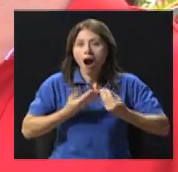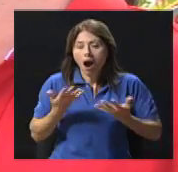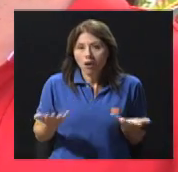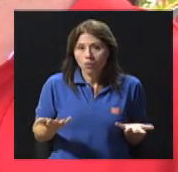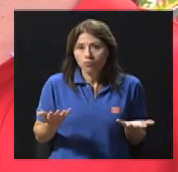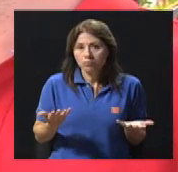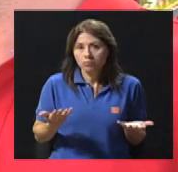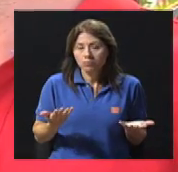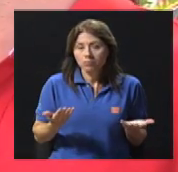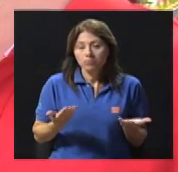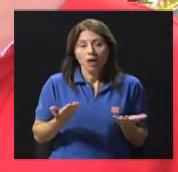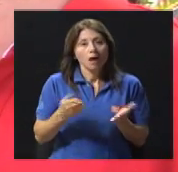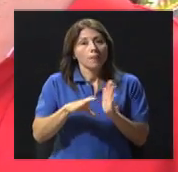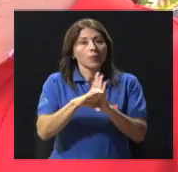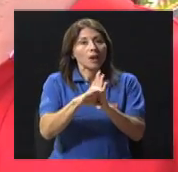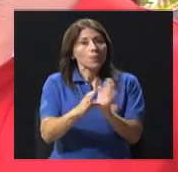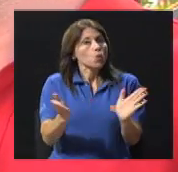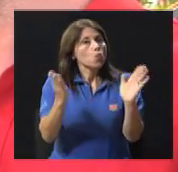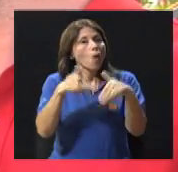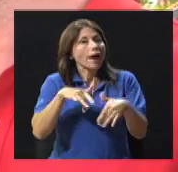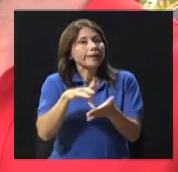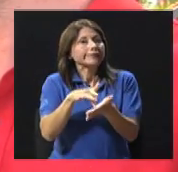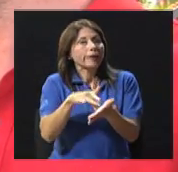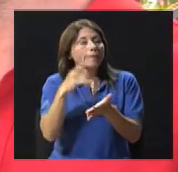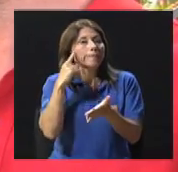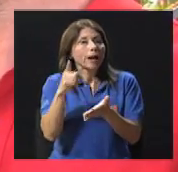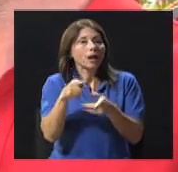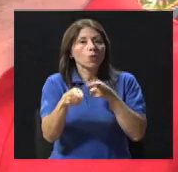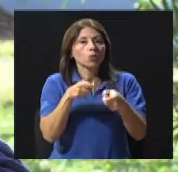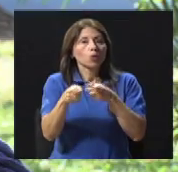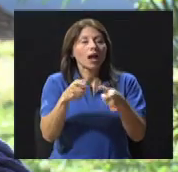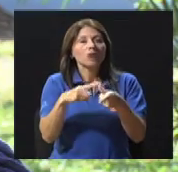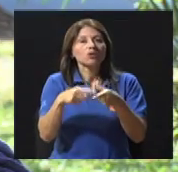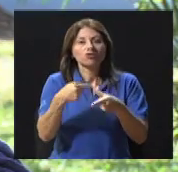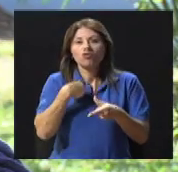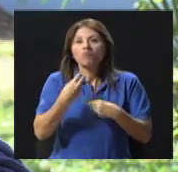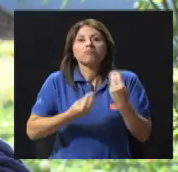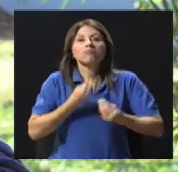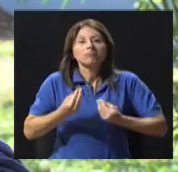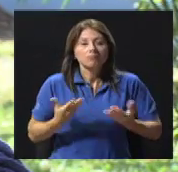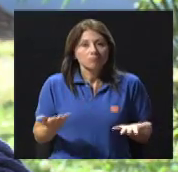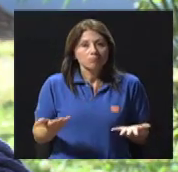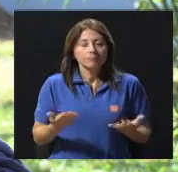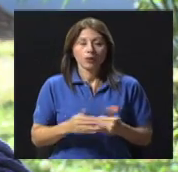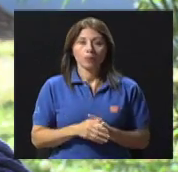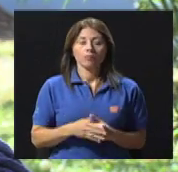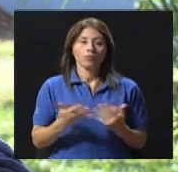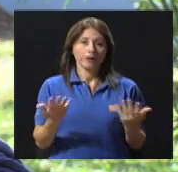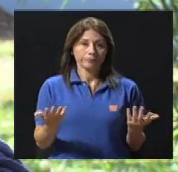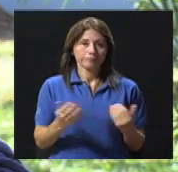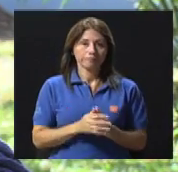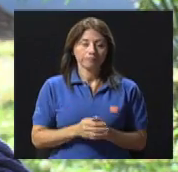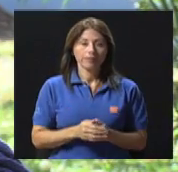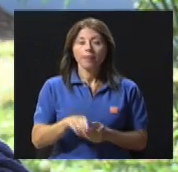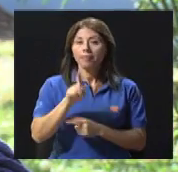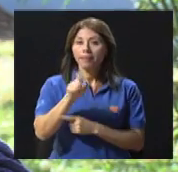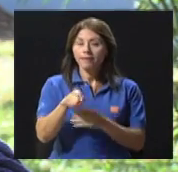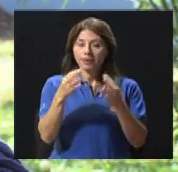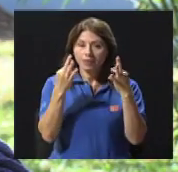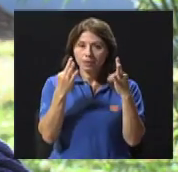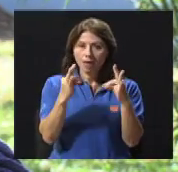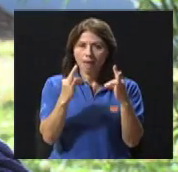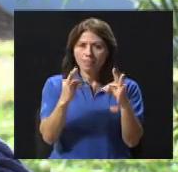por ejemplo, para controlarlo. ¿Cuál debería ser el comportamiento? Bueno, de alguna manera tratar de no